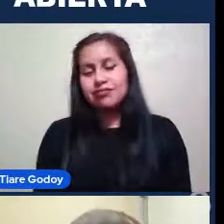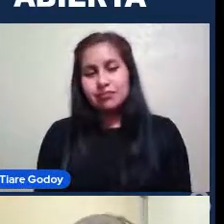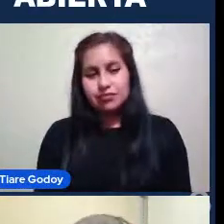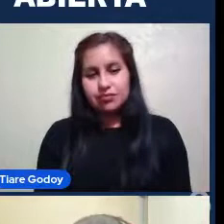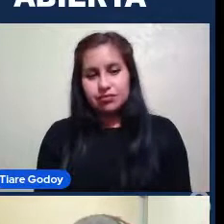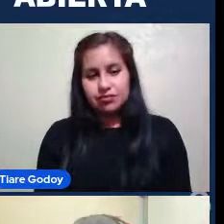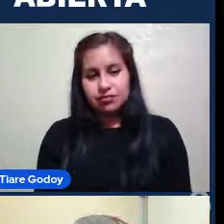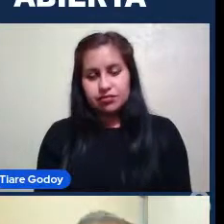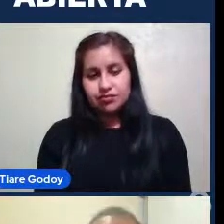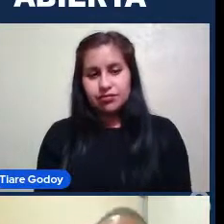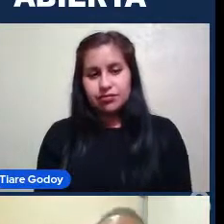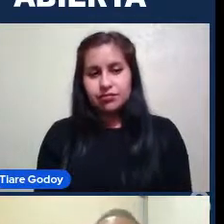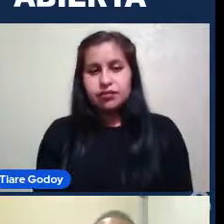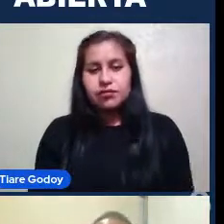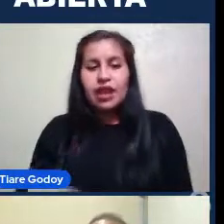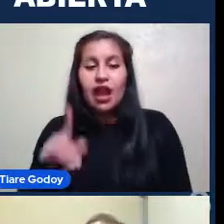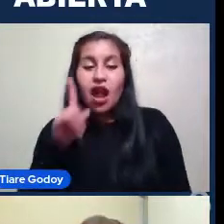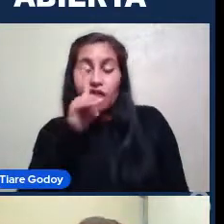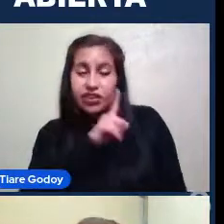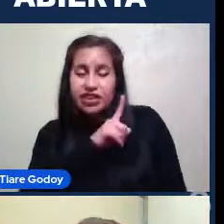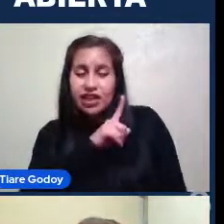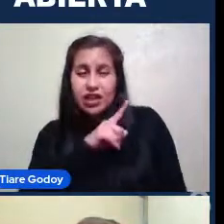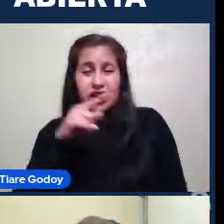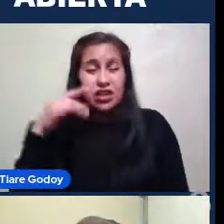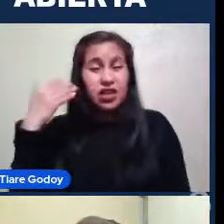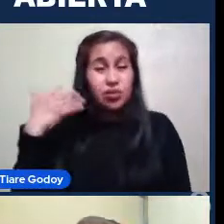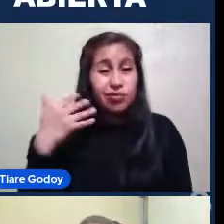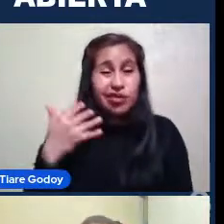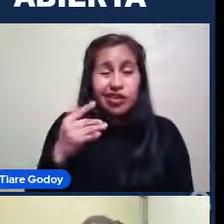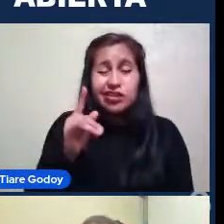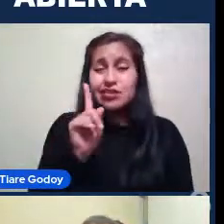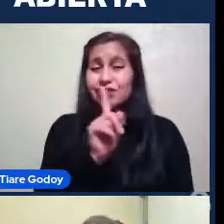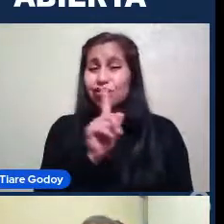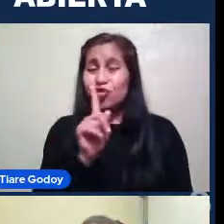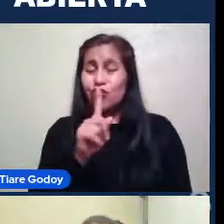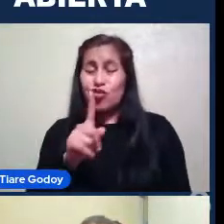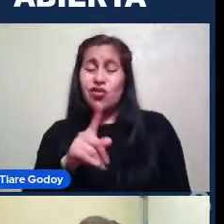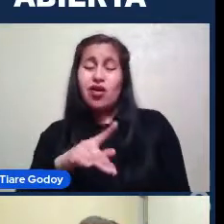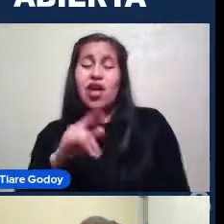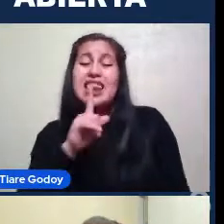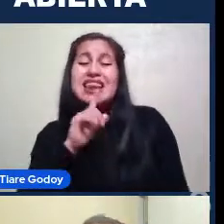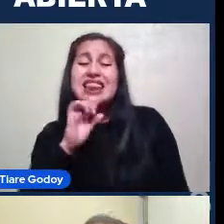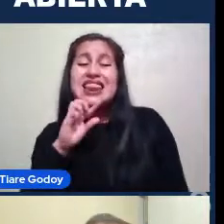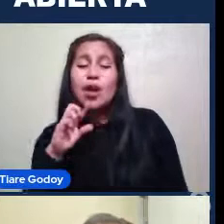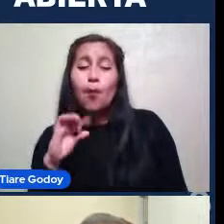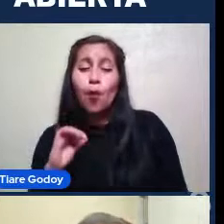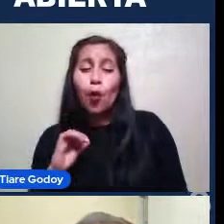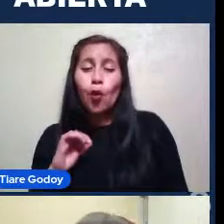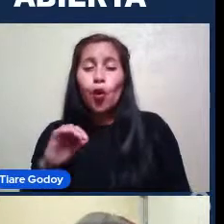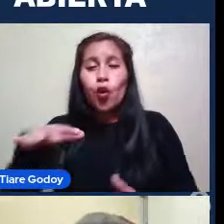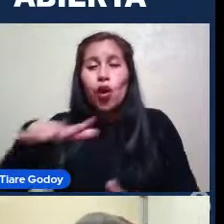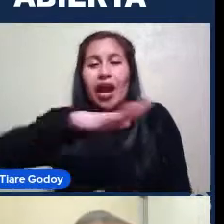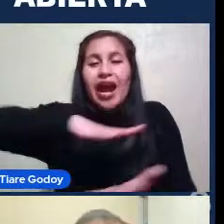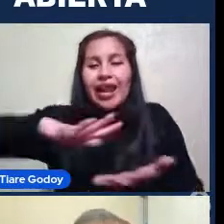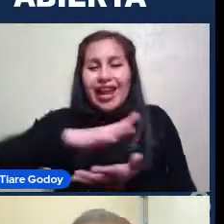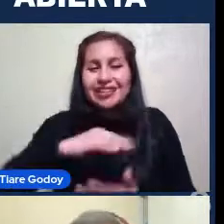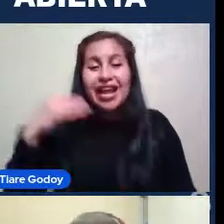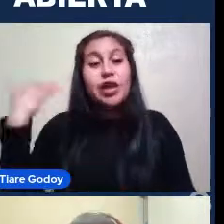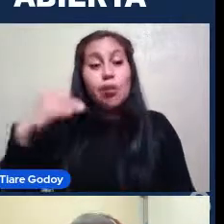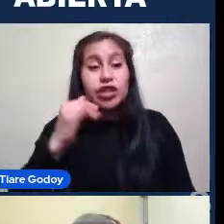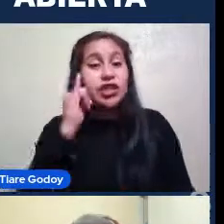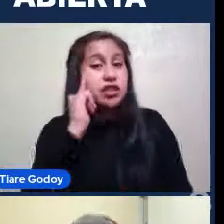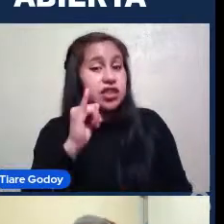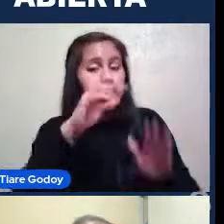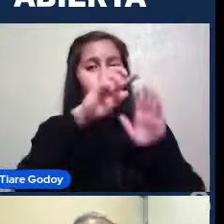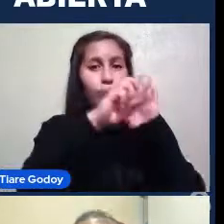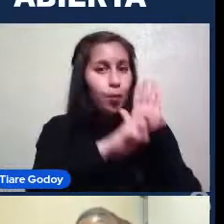tipo Es una galaxia O no Y al final No es tan importante El tipo De galaxia Sino que es más importante Algunas de las propiedades Que